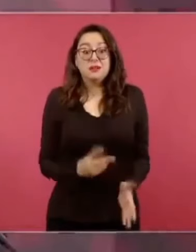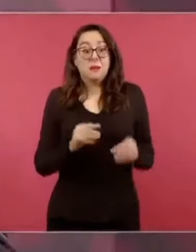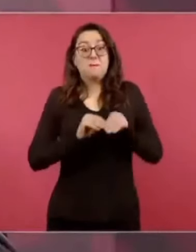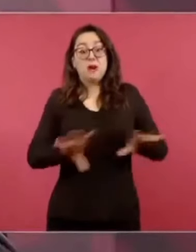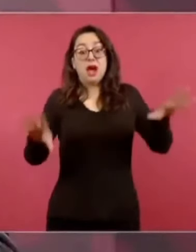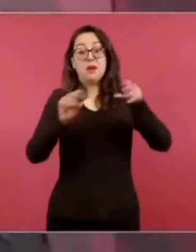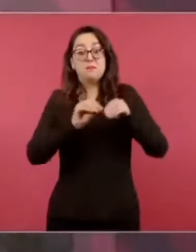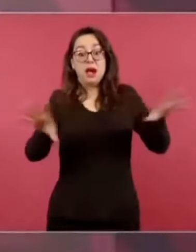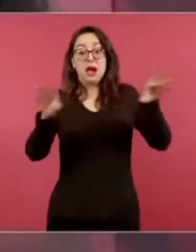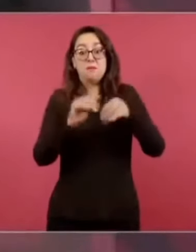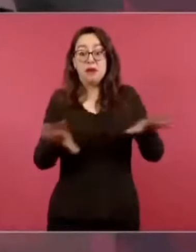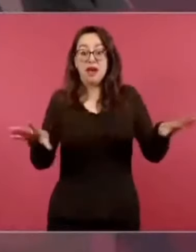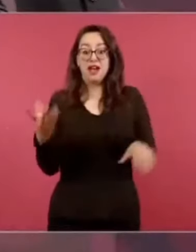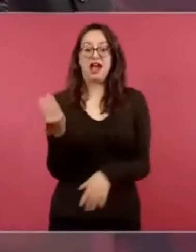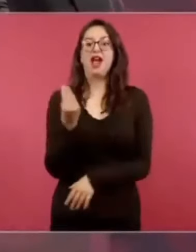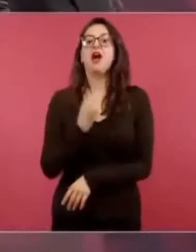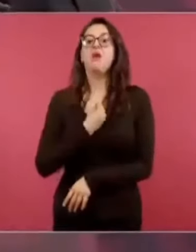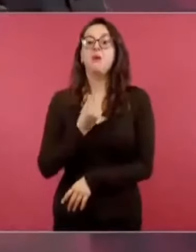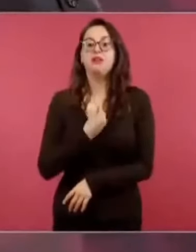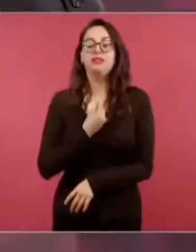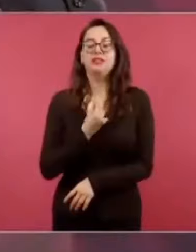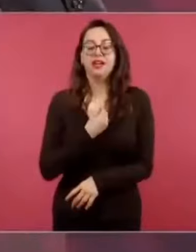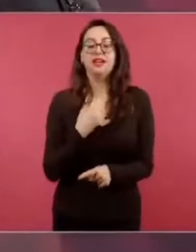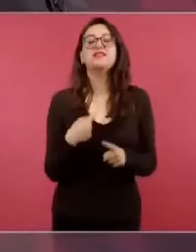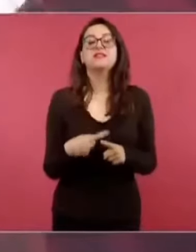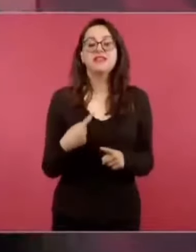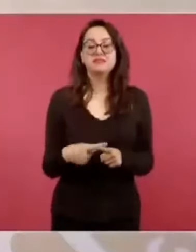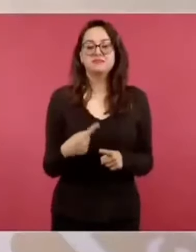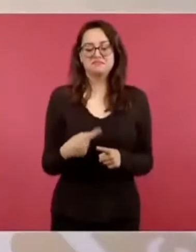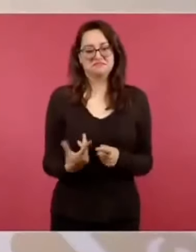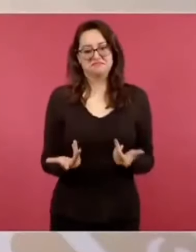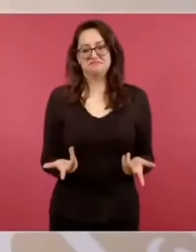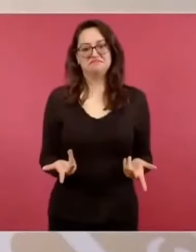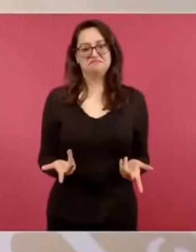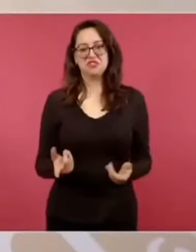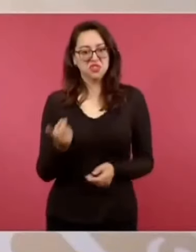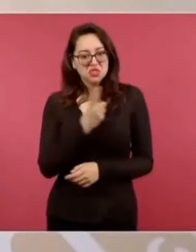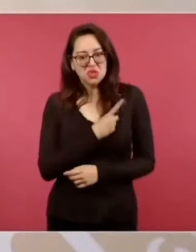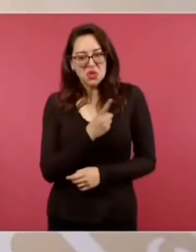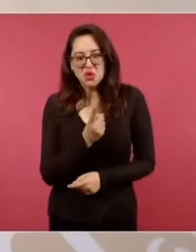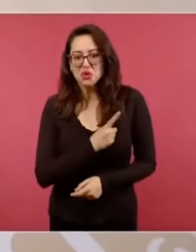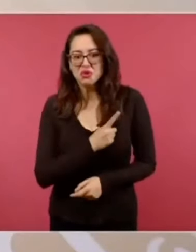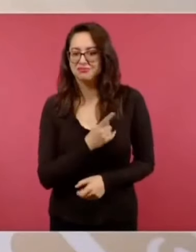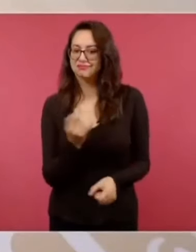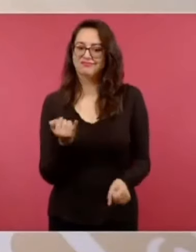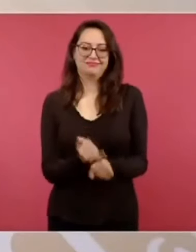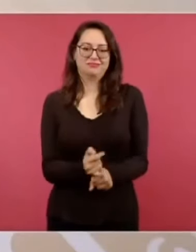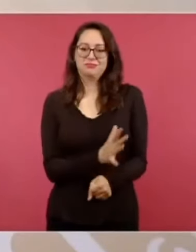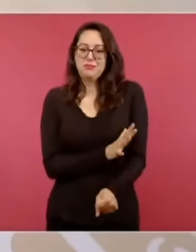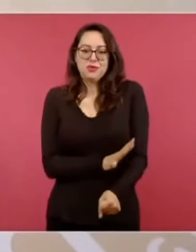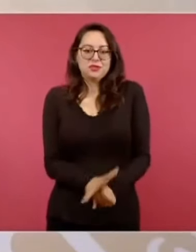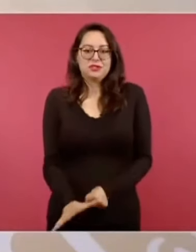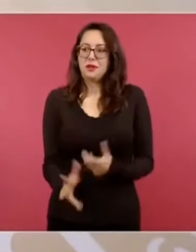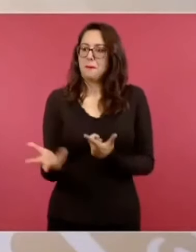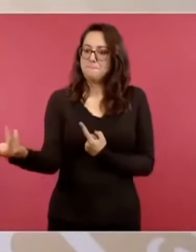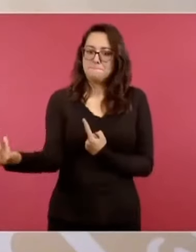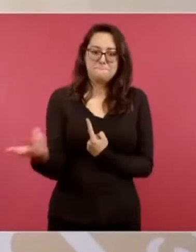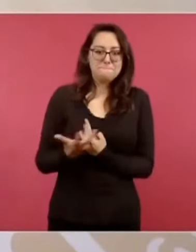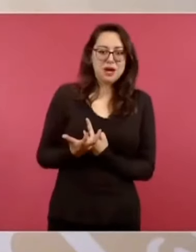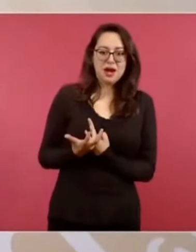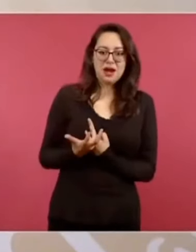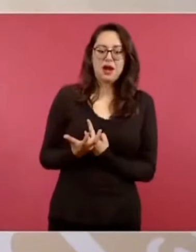Por eso, siempre voy a estar